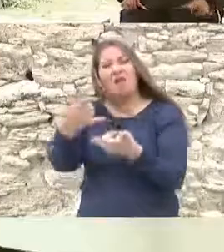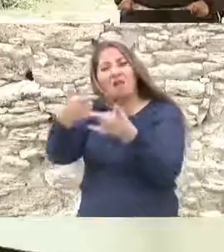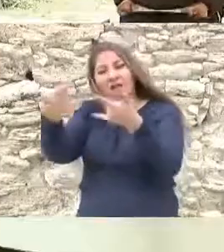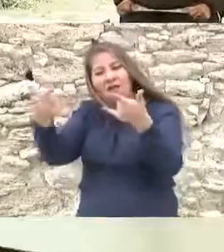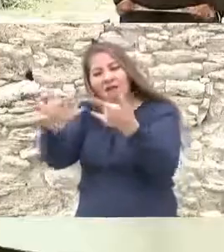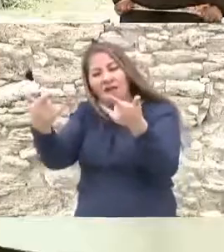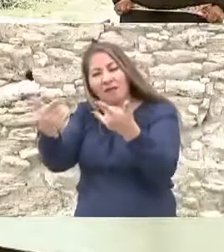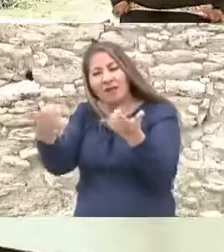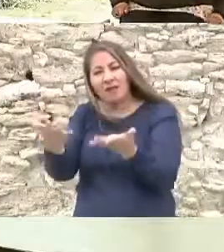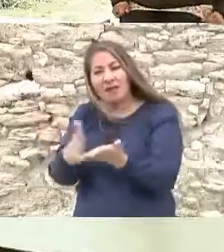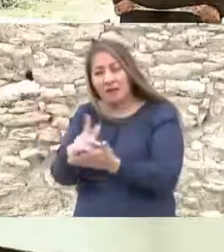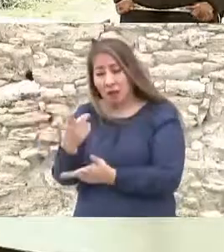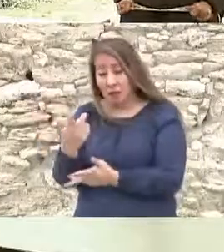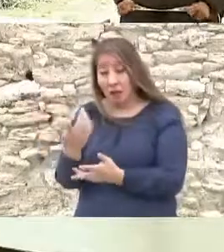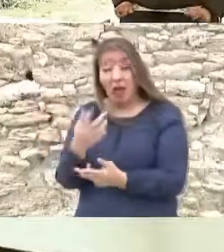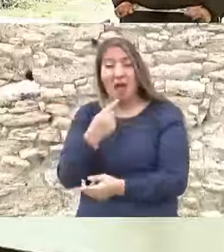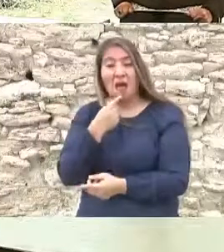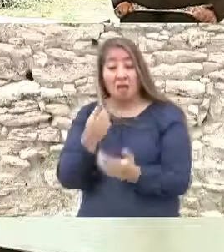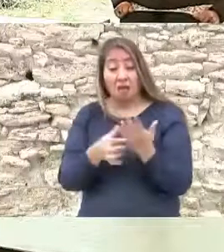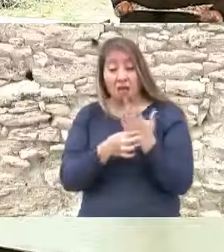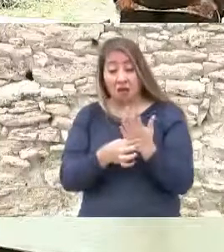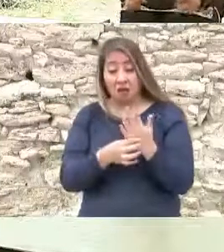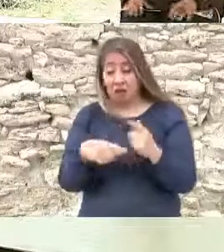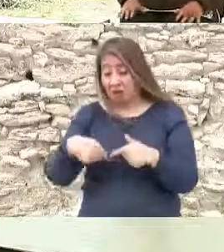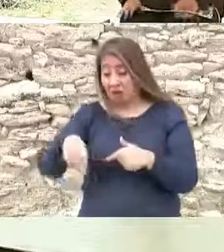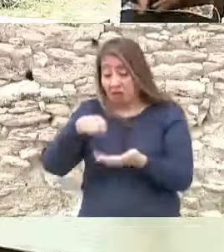era la maestra de la vida